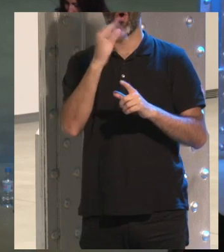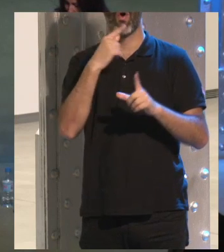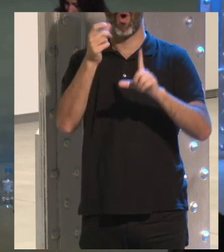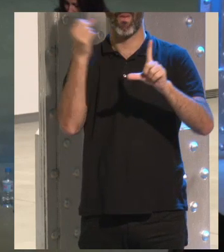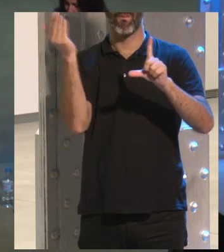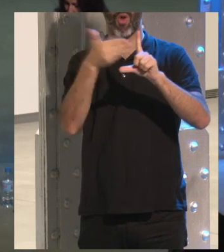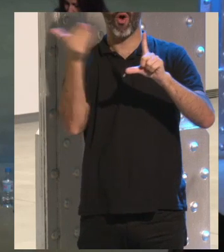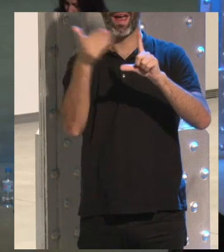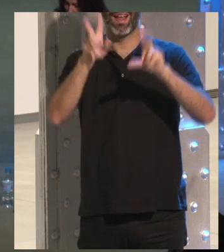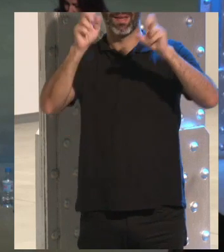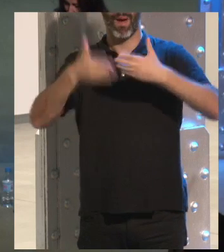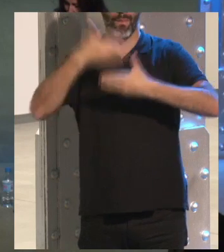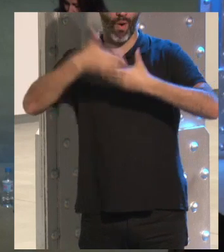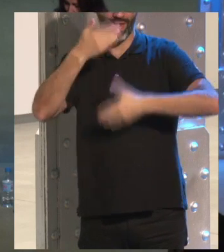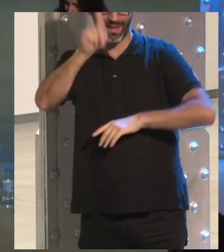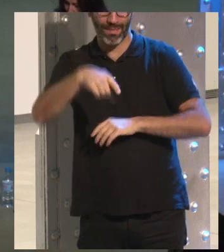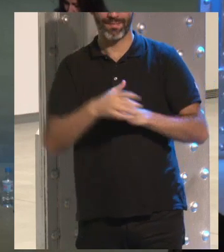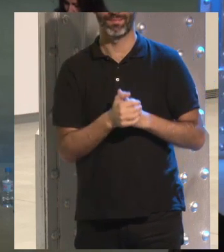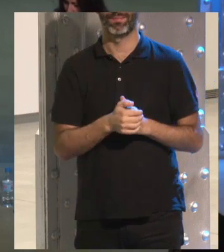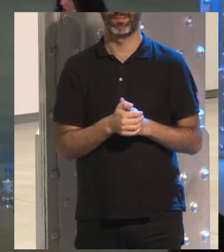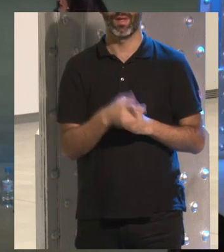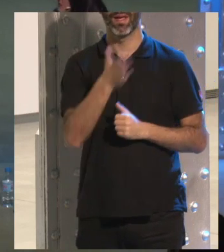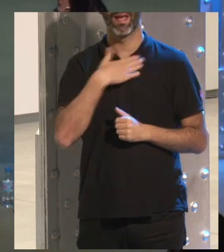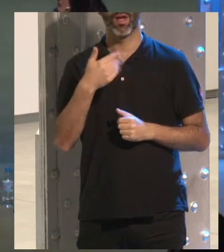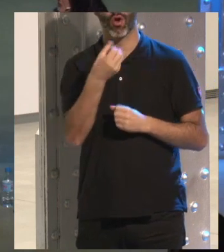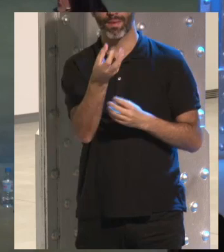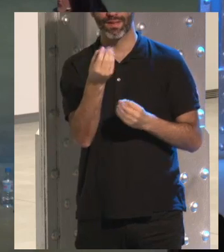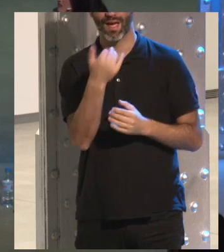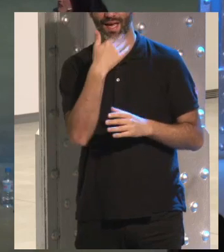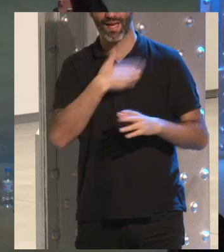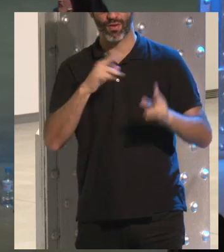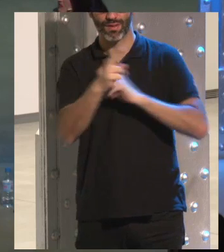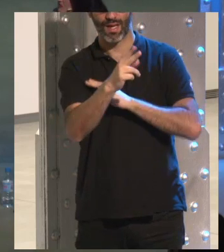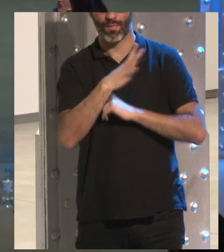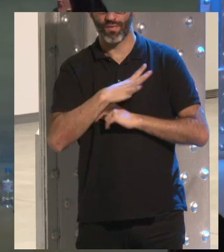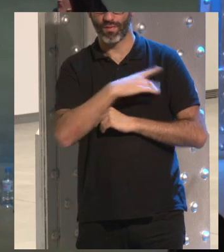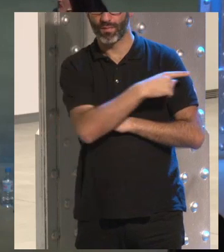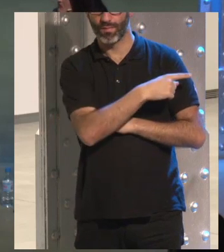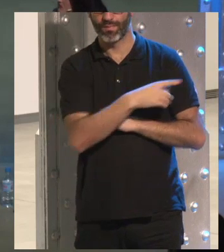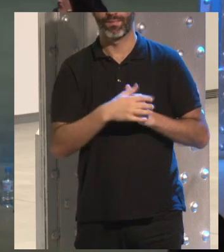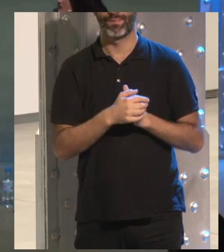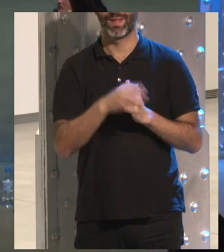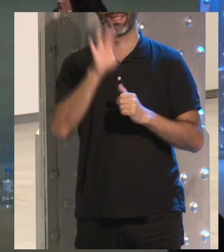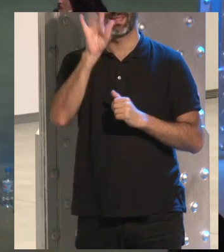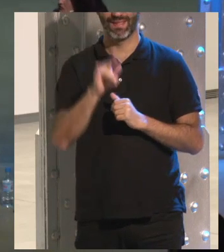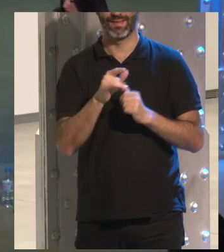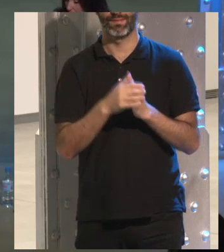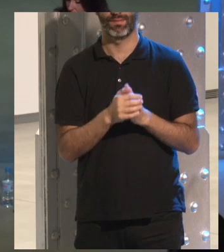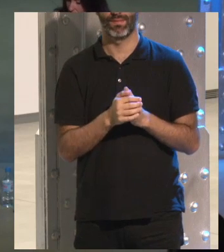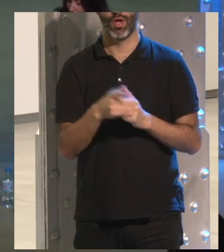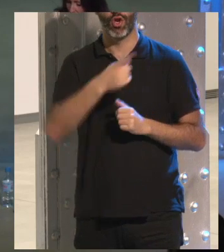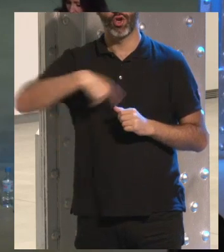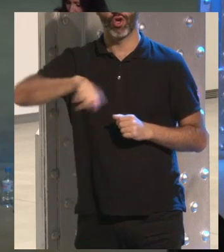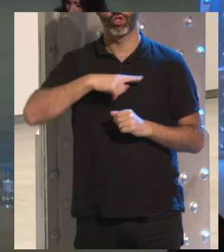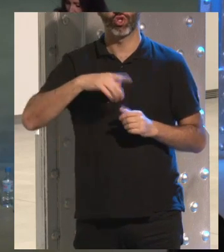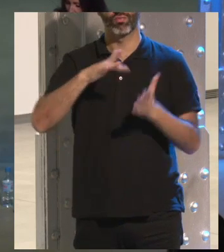está por ahí por ahí ¿queréis comentar? sí ¿queréis contestarle por favor? sí a ver nosotros